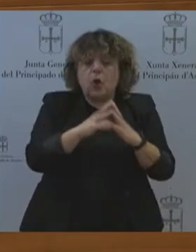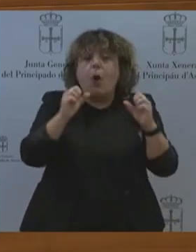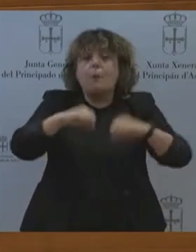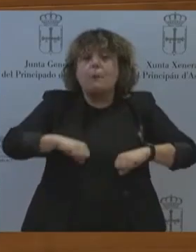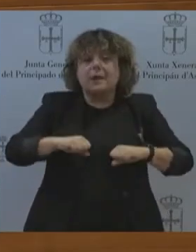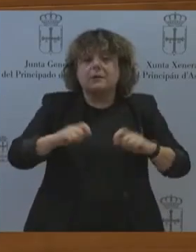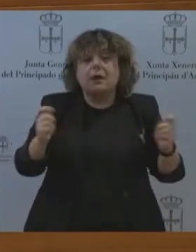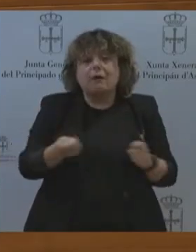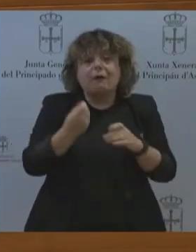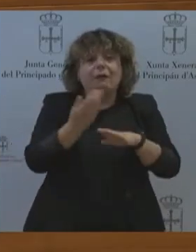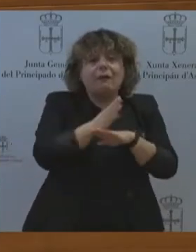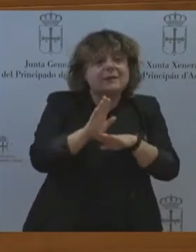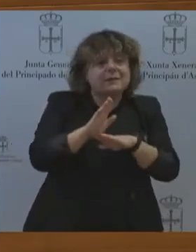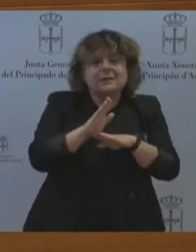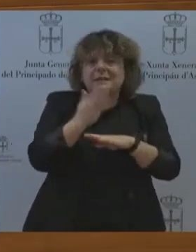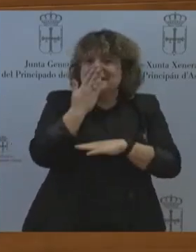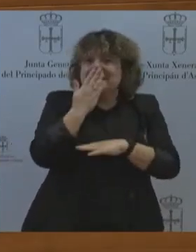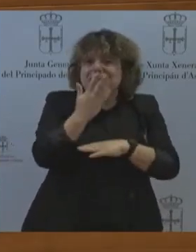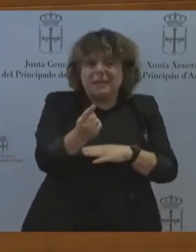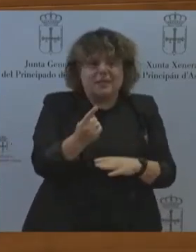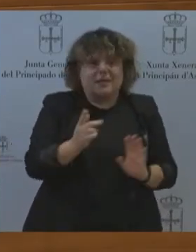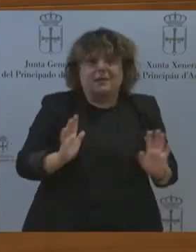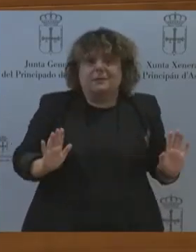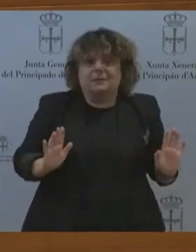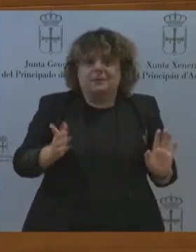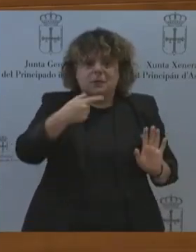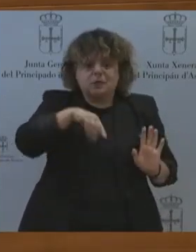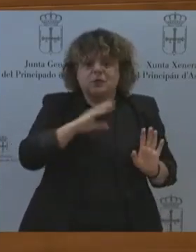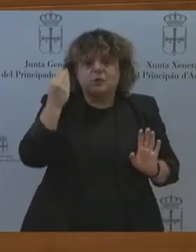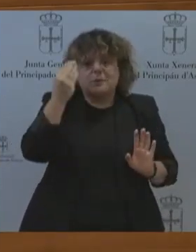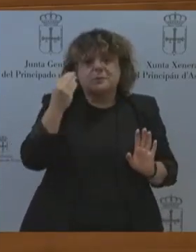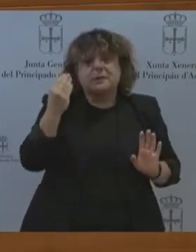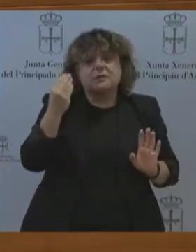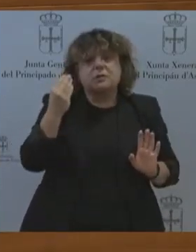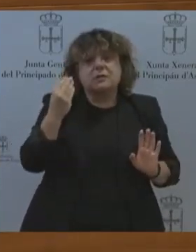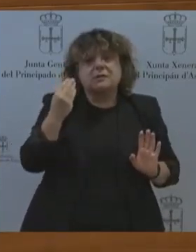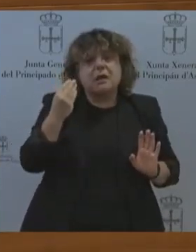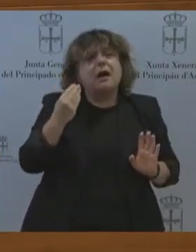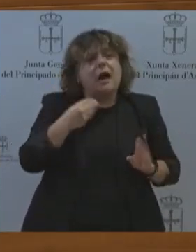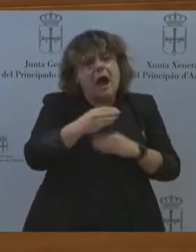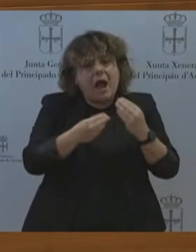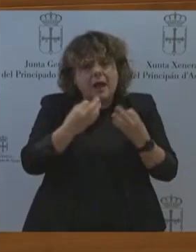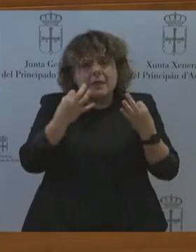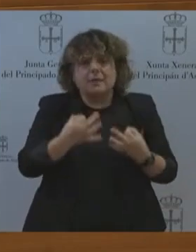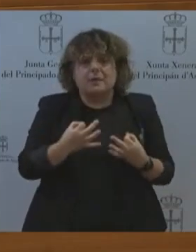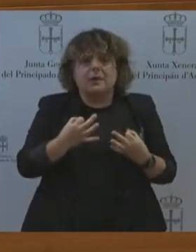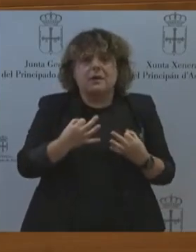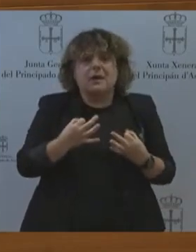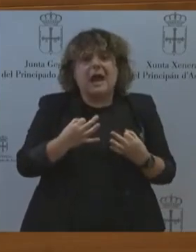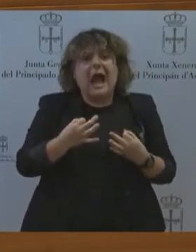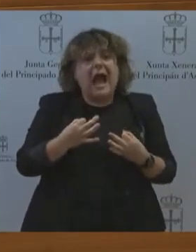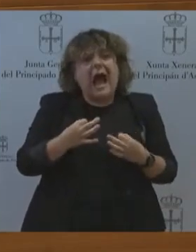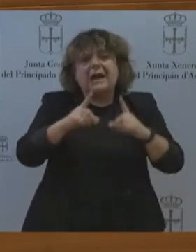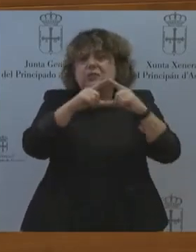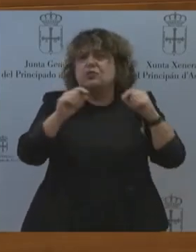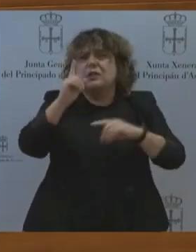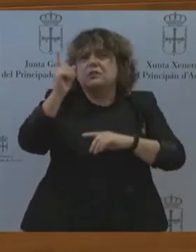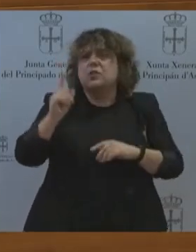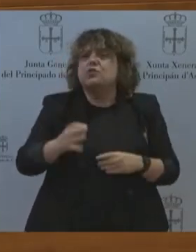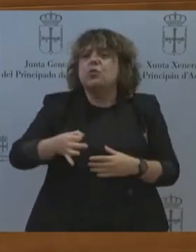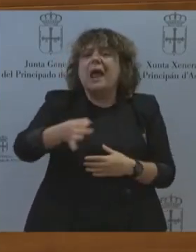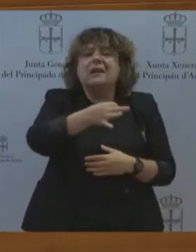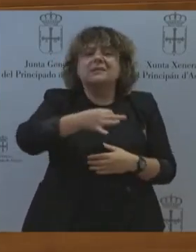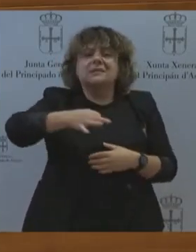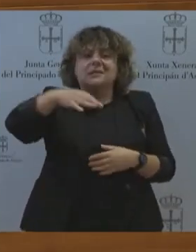Somos gente práctica. Asturias se puede quedar como una isla de izquierdas dentro de un país que ha virado hacia el centro